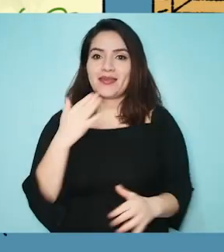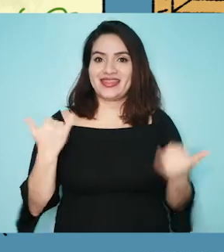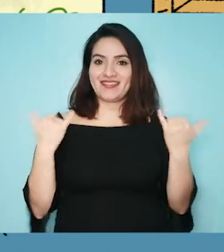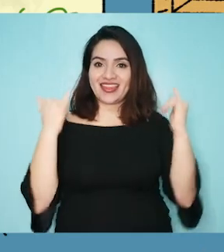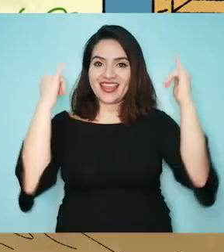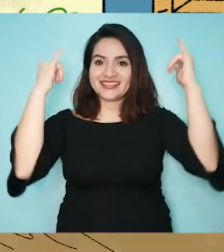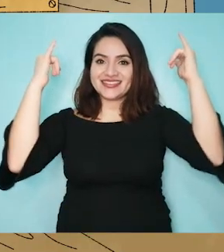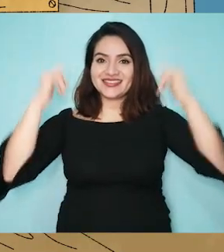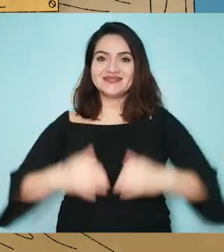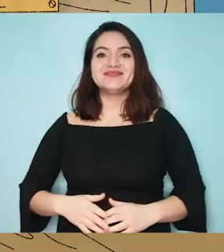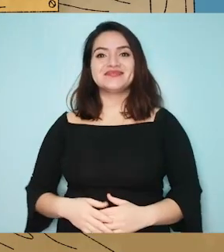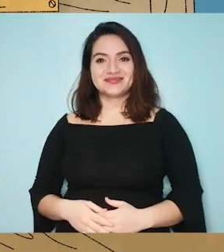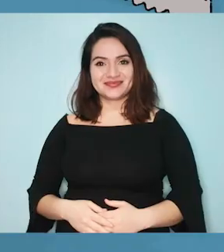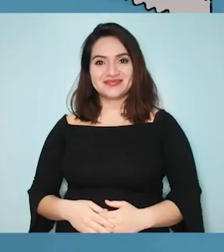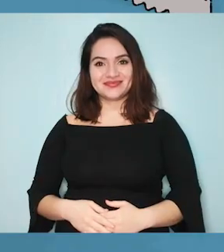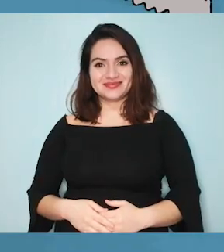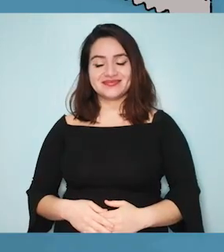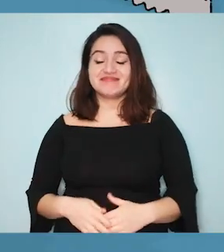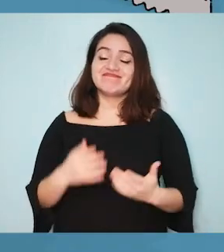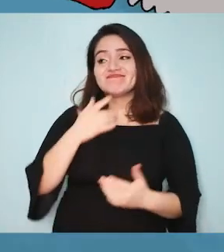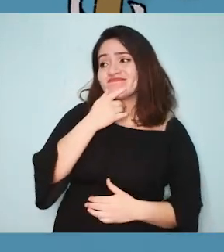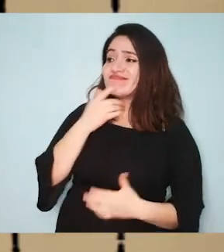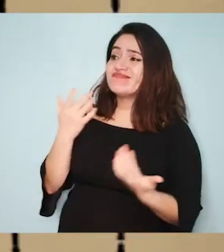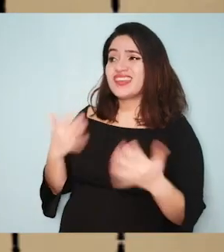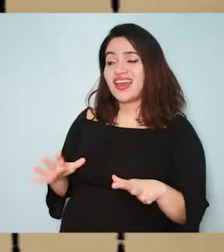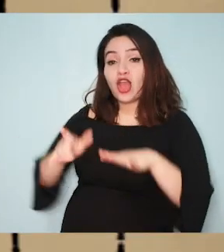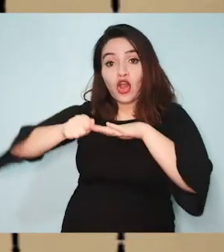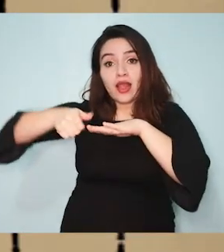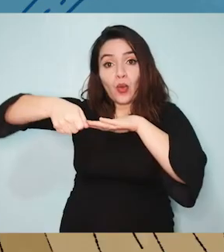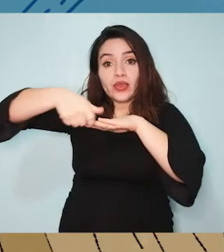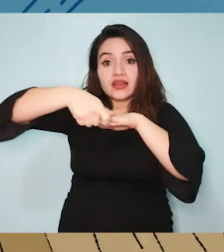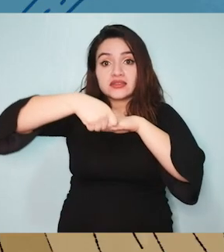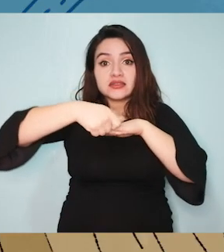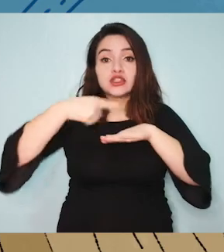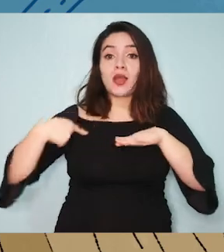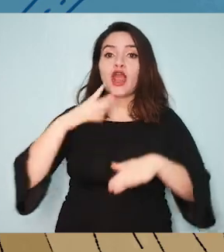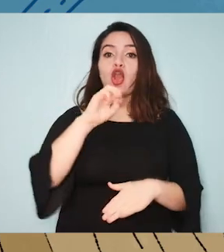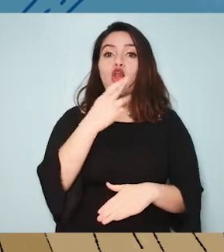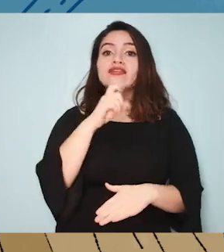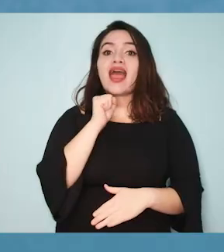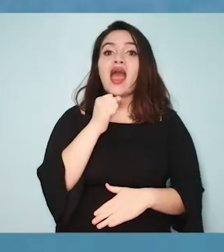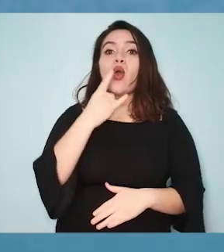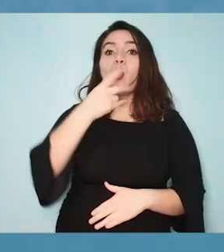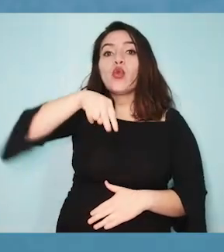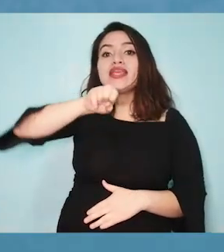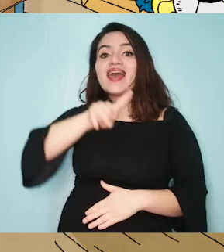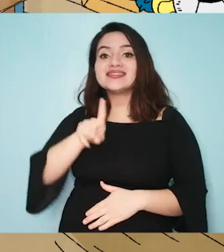divertidas! ¡Ya! ¡Corta uñas! ¡Corta uñas! ¡Buena!